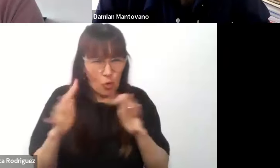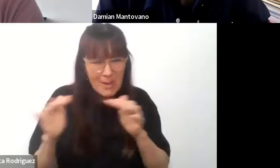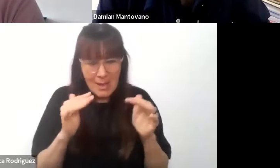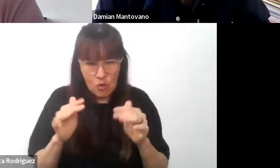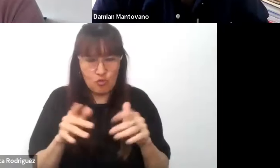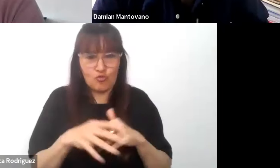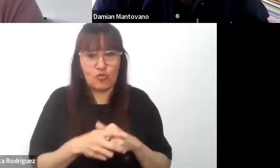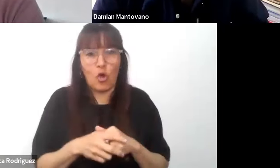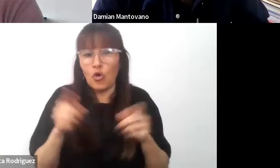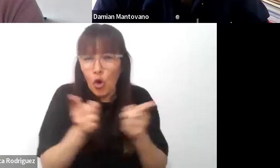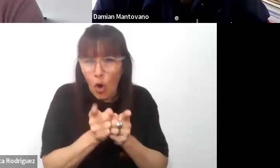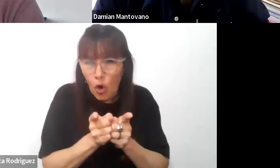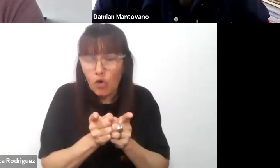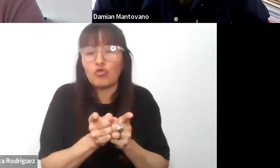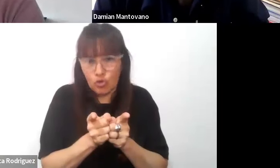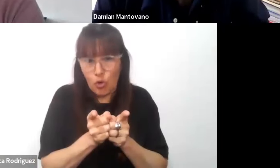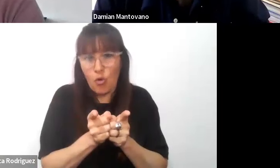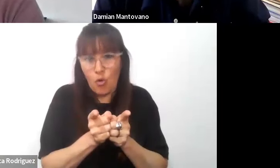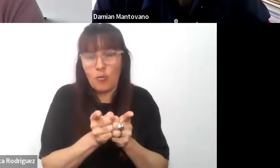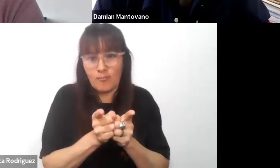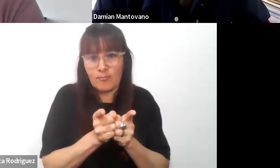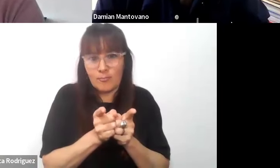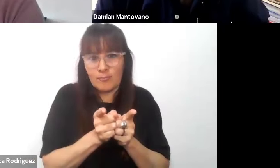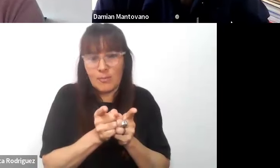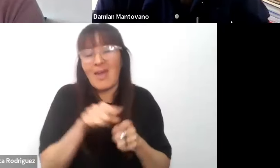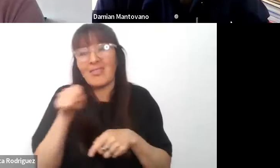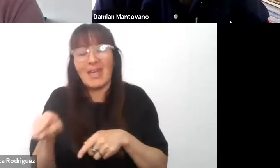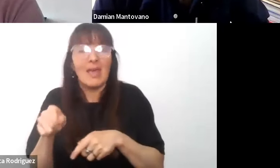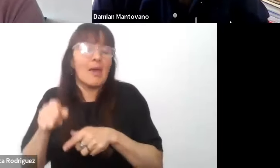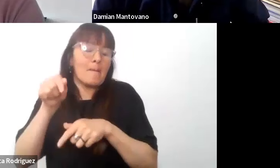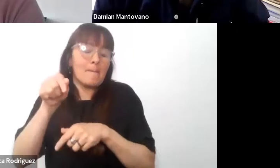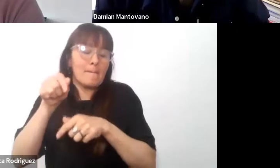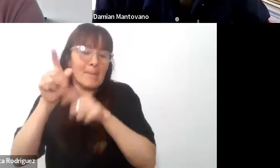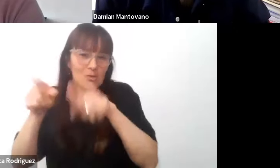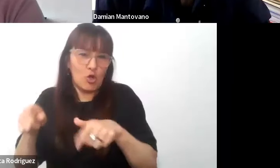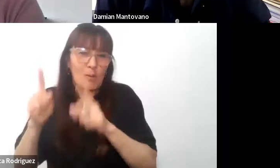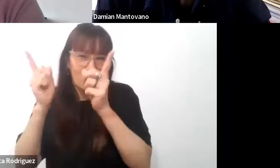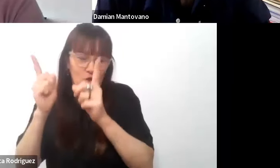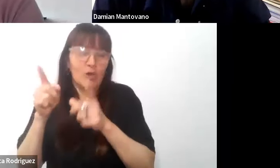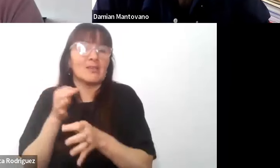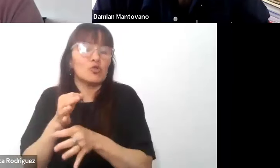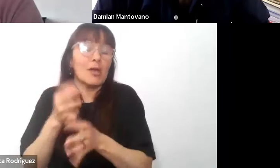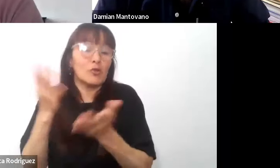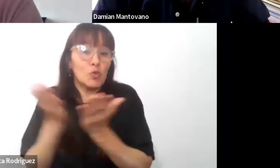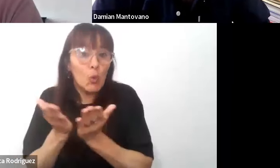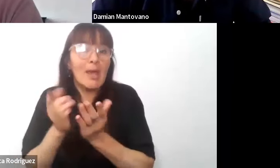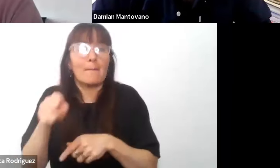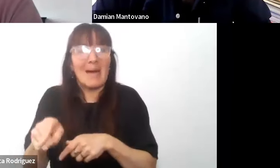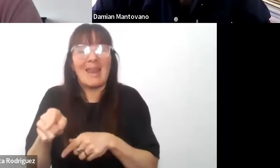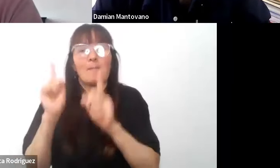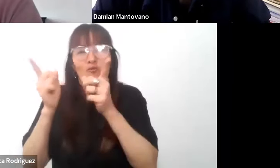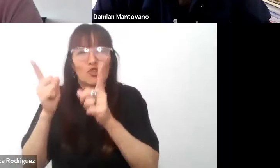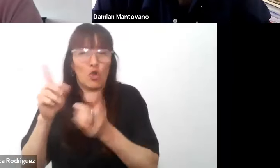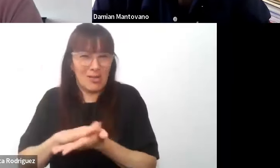muy cortito con los que estudian para docentes de escuela de nivel y después la gran cantidad de la carga horaria está